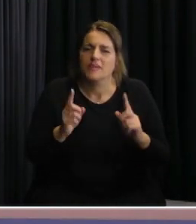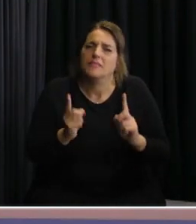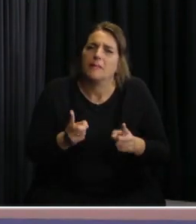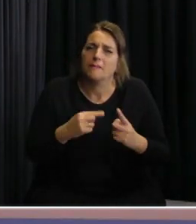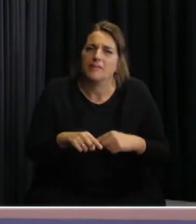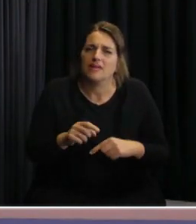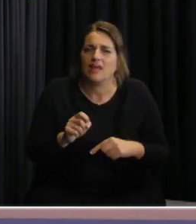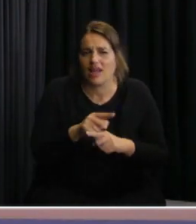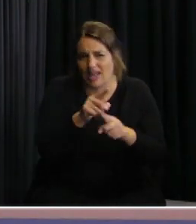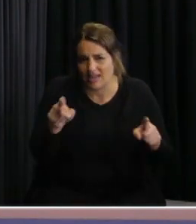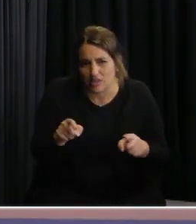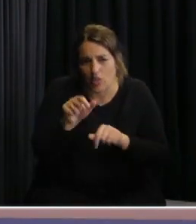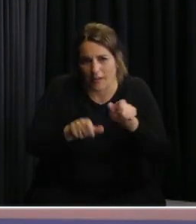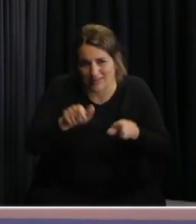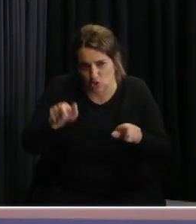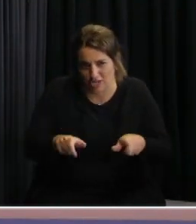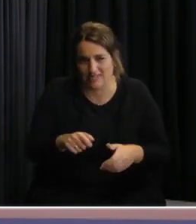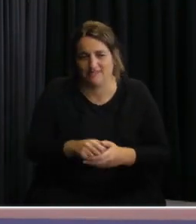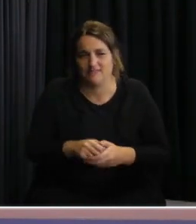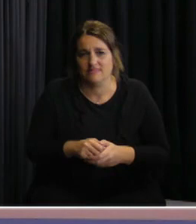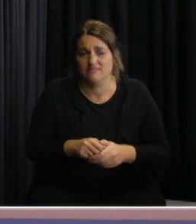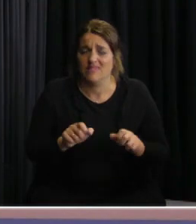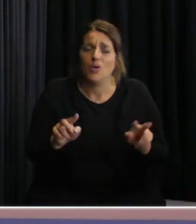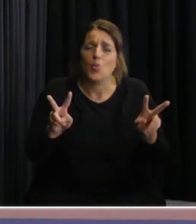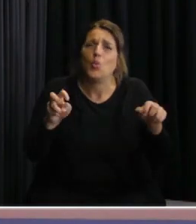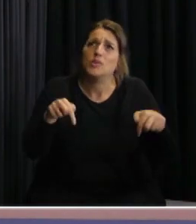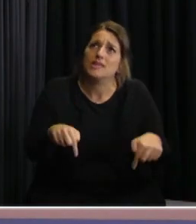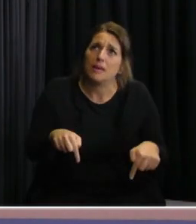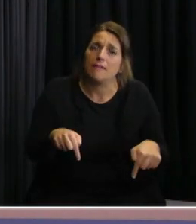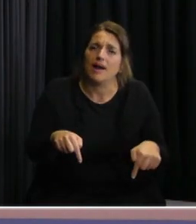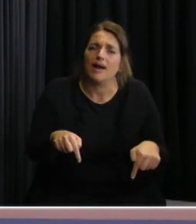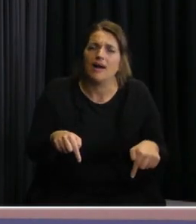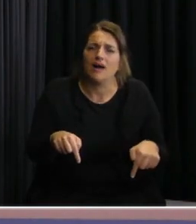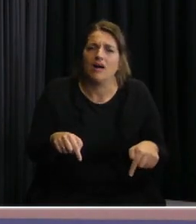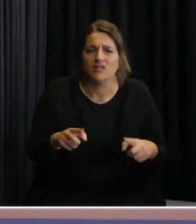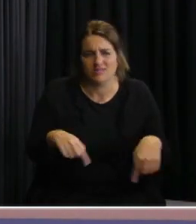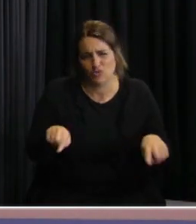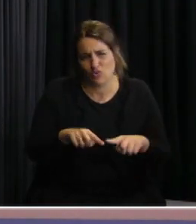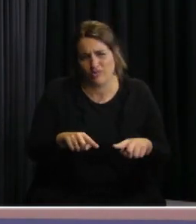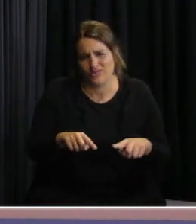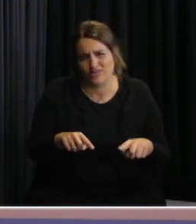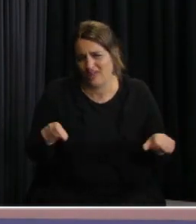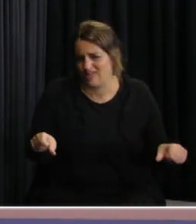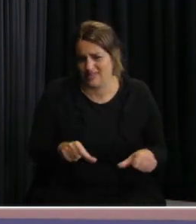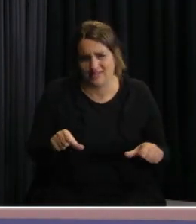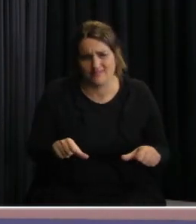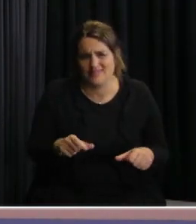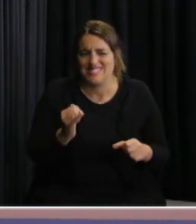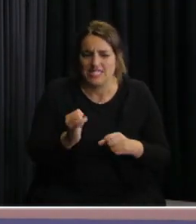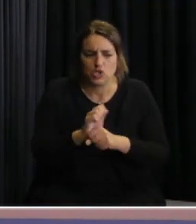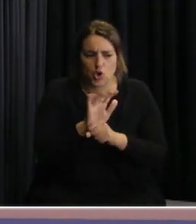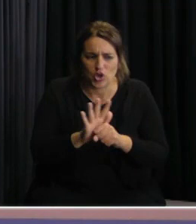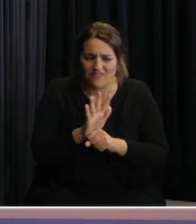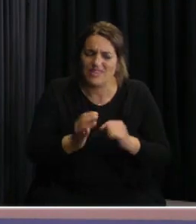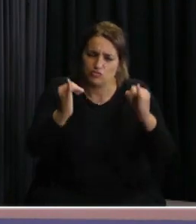resto de la población. Este es un tema que tenemos que entrarle más allá del coronavirus